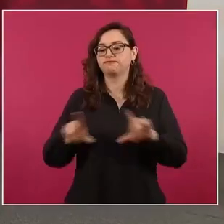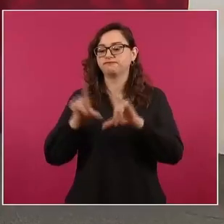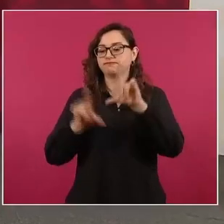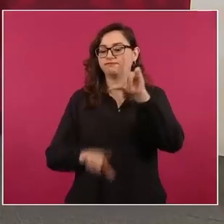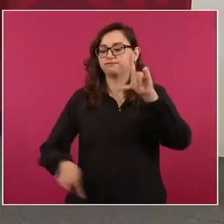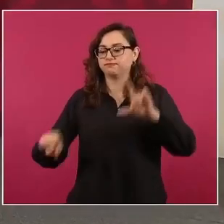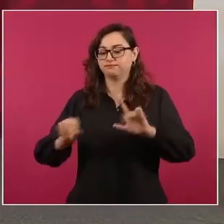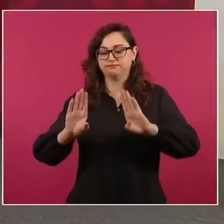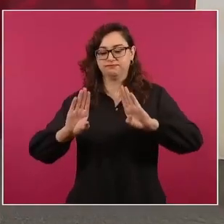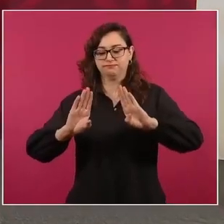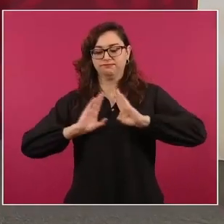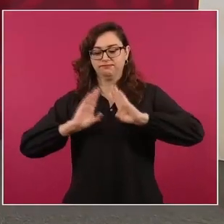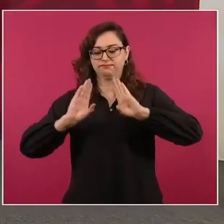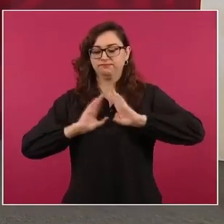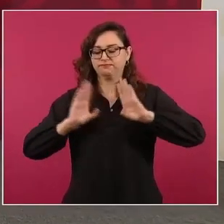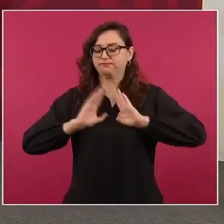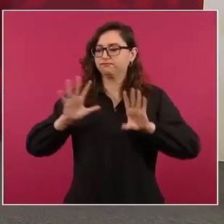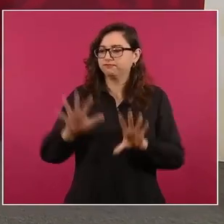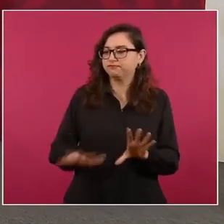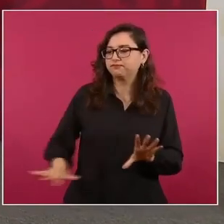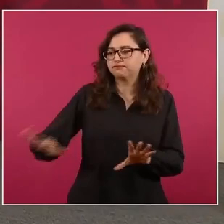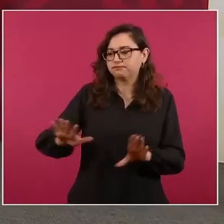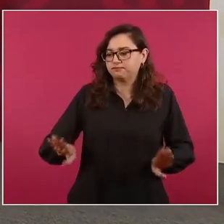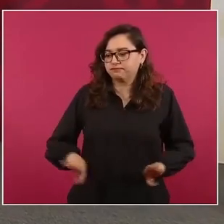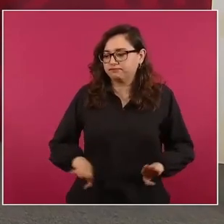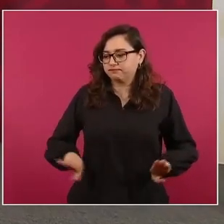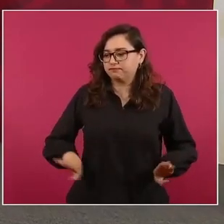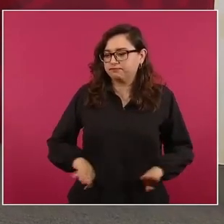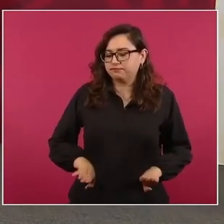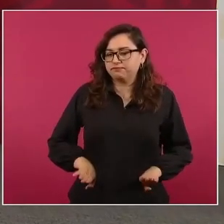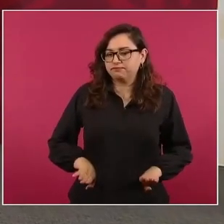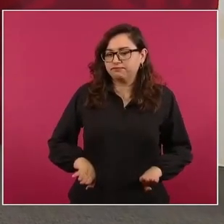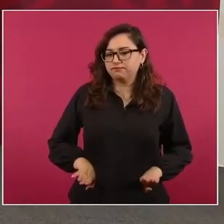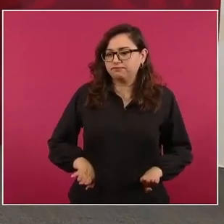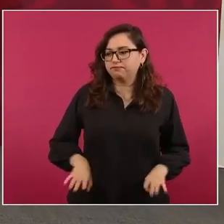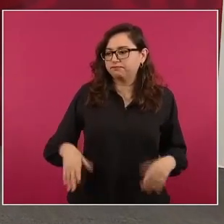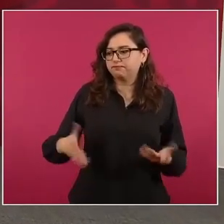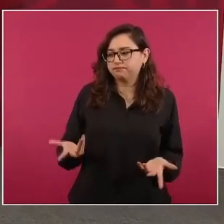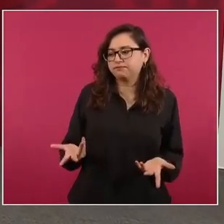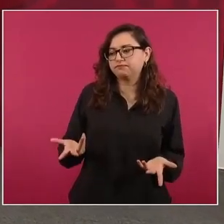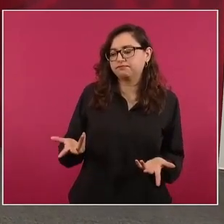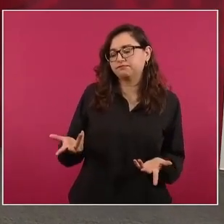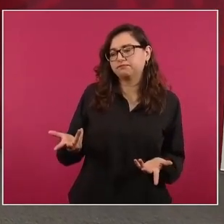es lo mismo que el ejército de un país del cono sur,